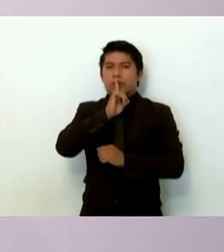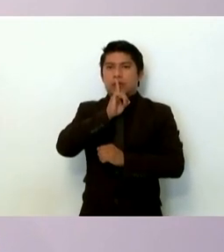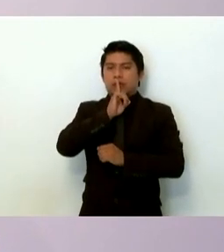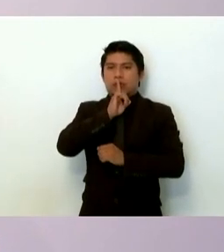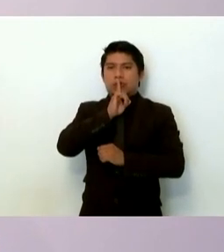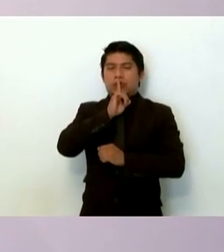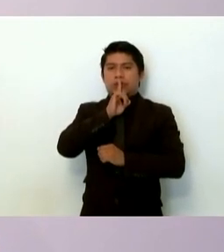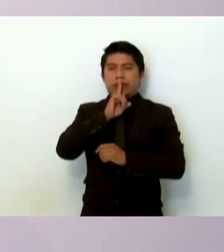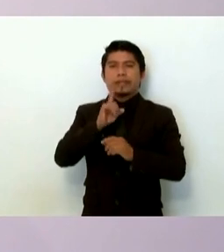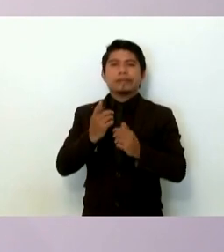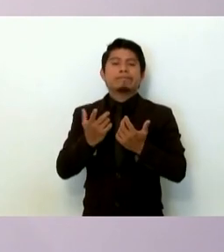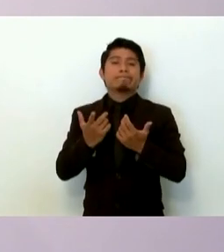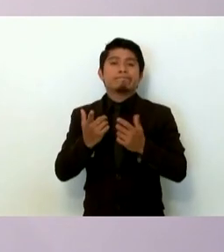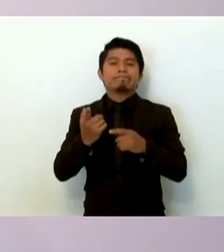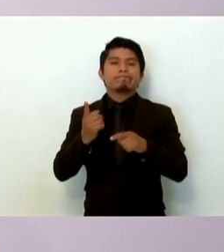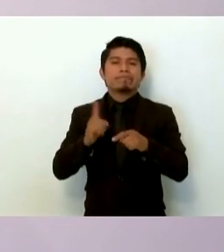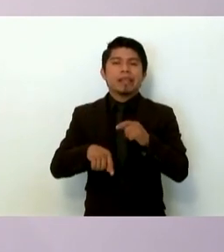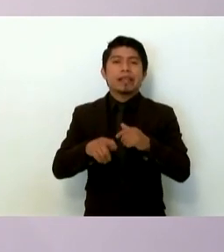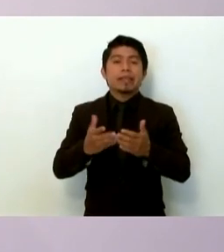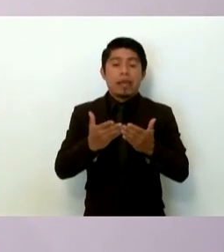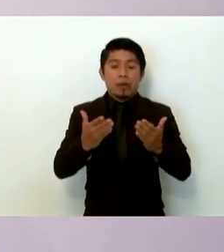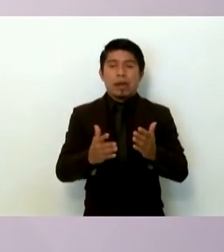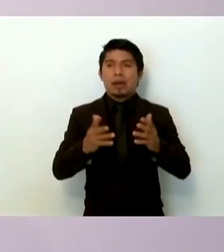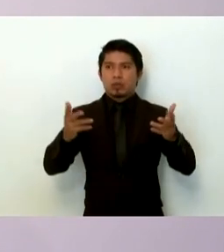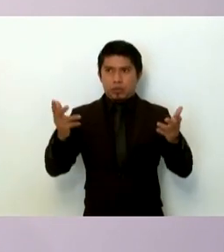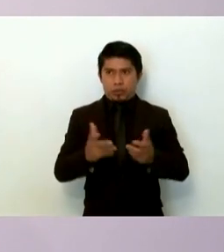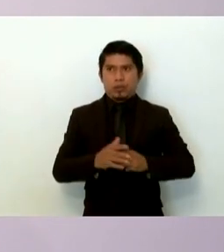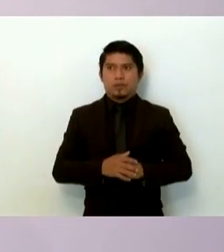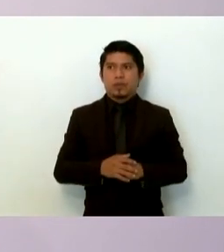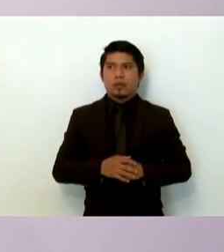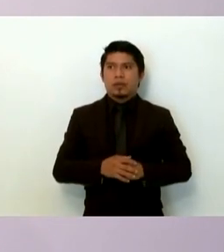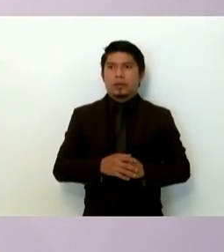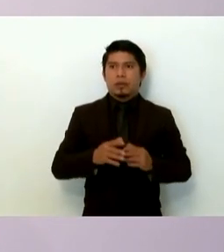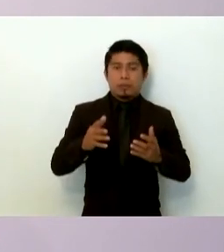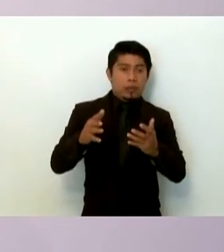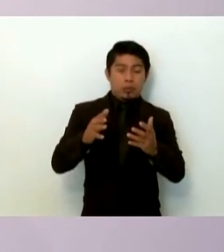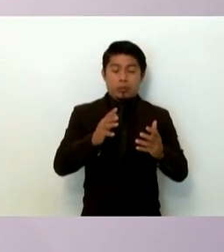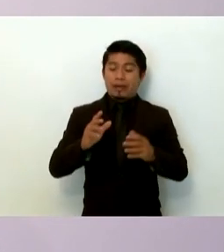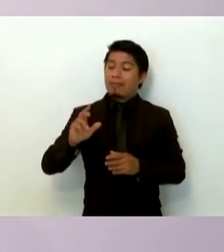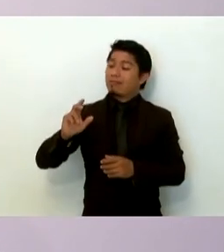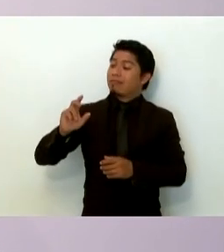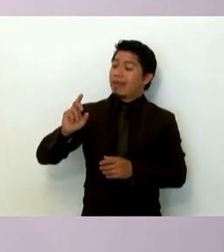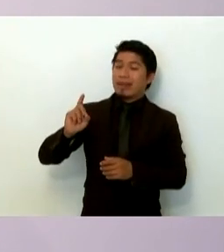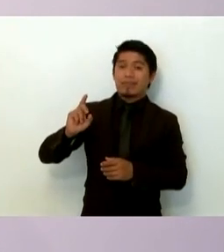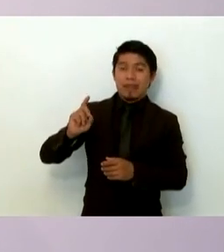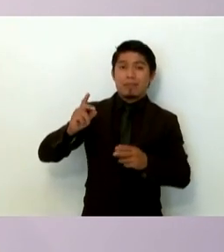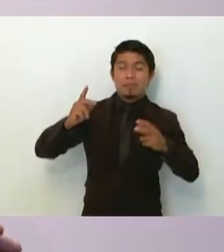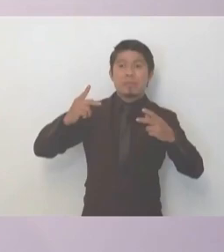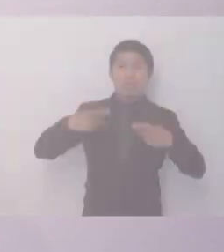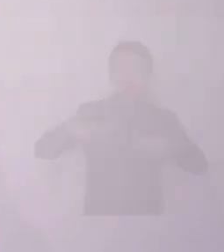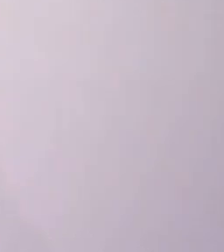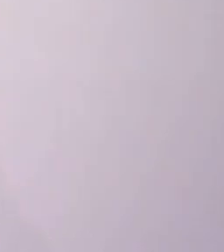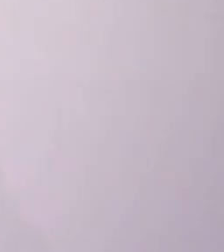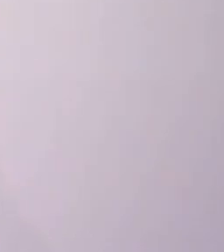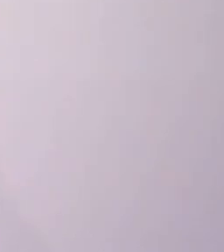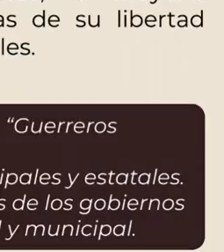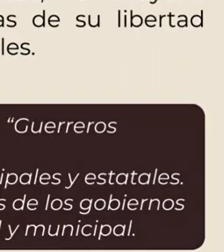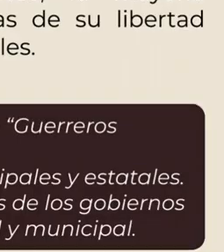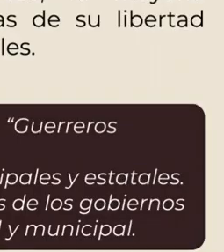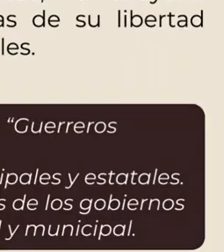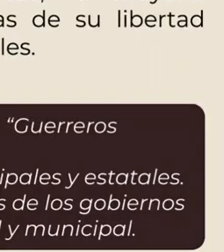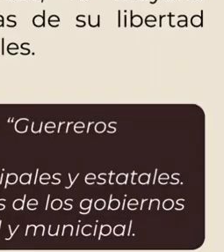Y es decir, que hemos logrado incorporar por lo menos a 30 testigos de identidad